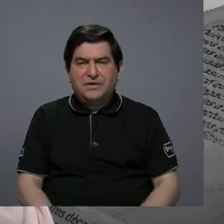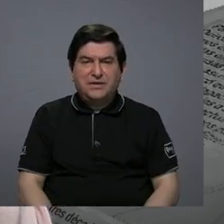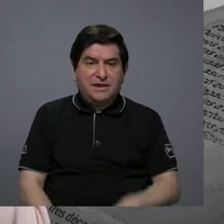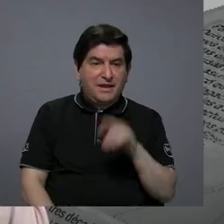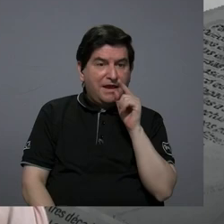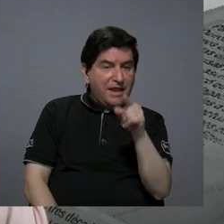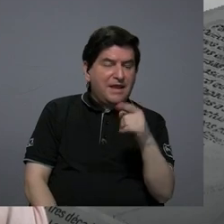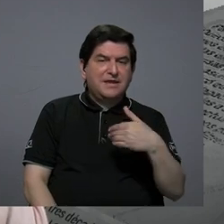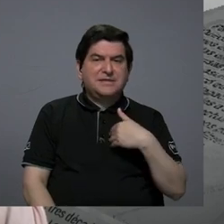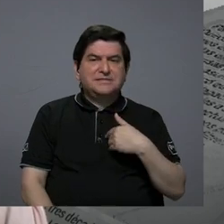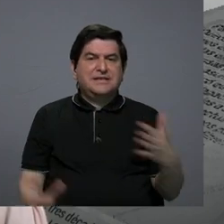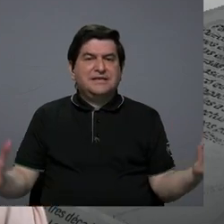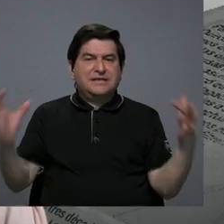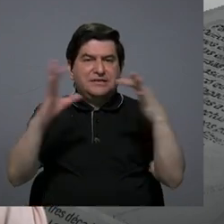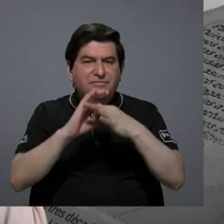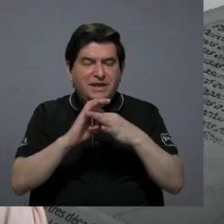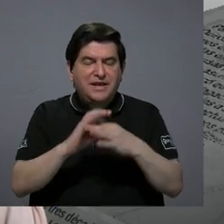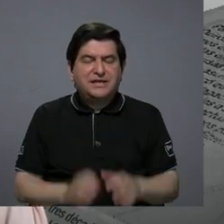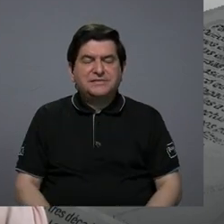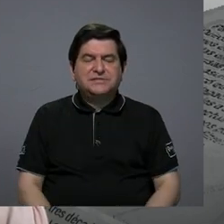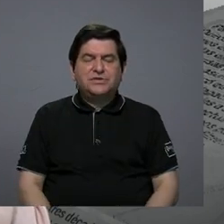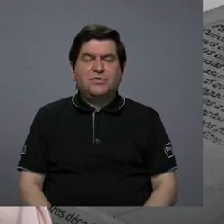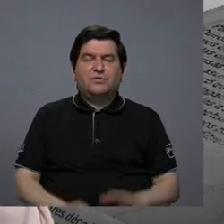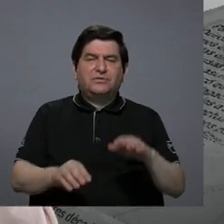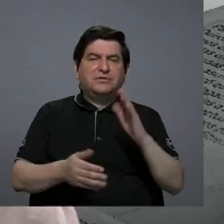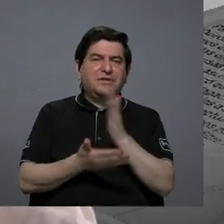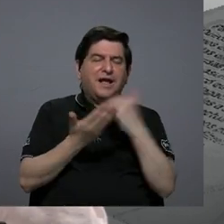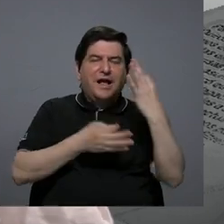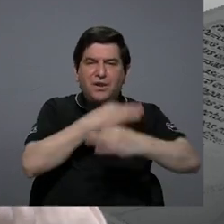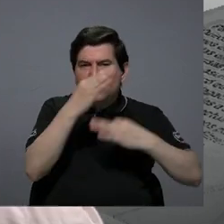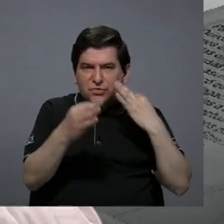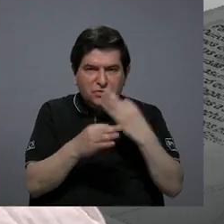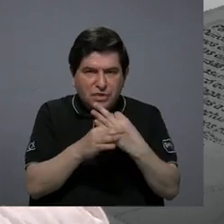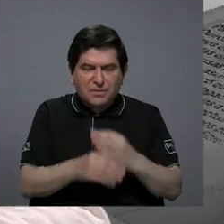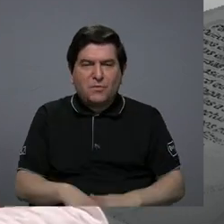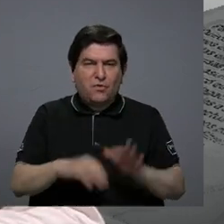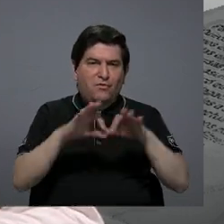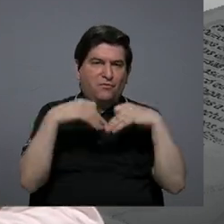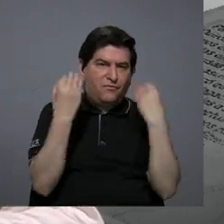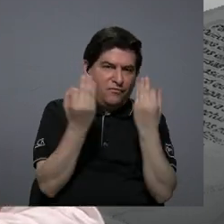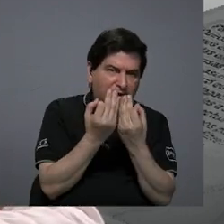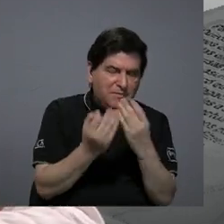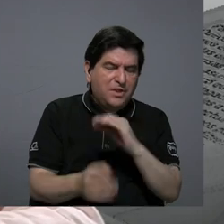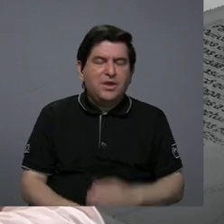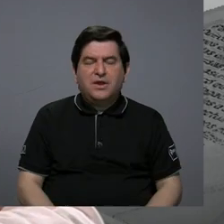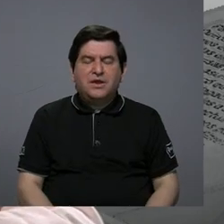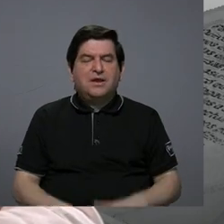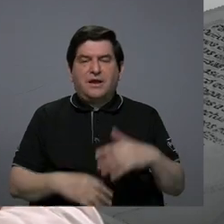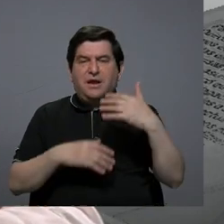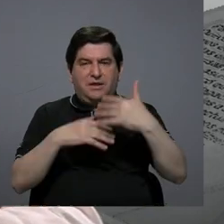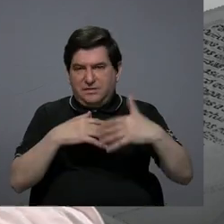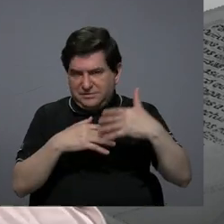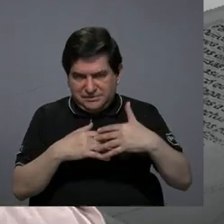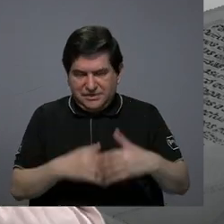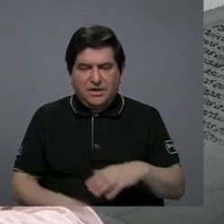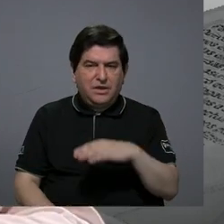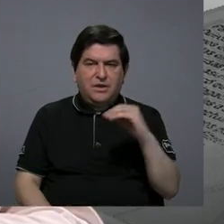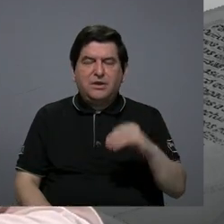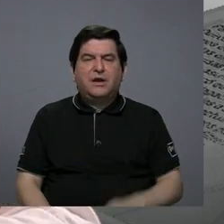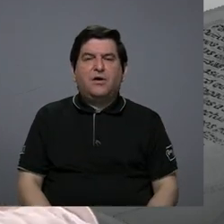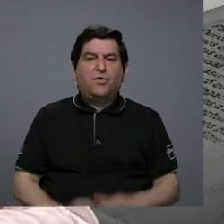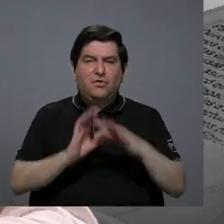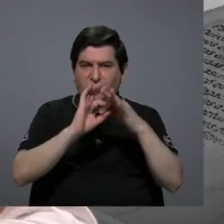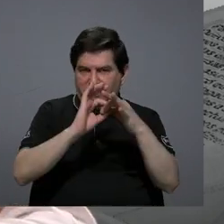tenían alguna relación de parentesco o de consanguineidad y aquí no